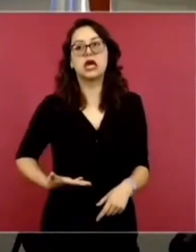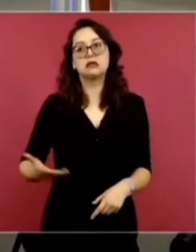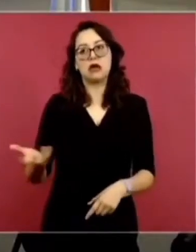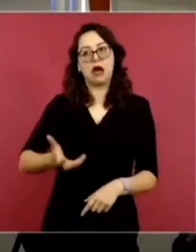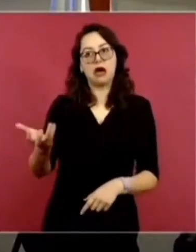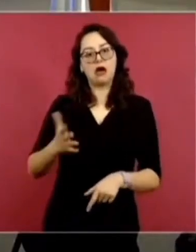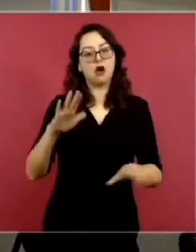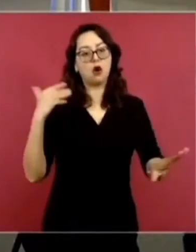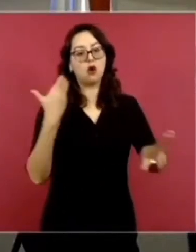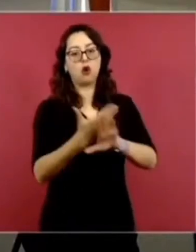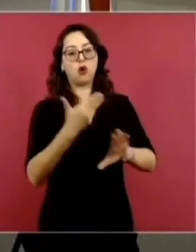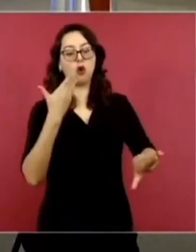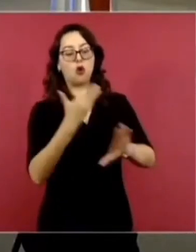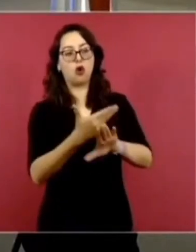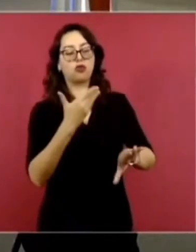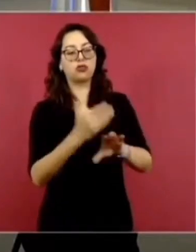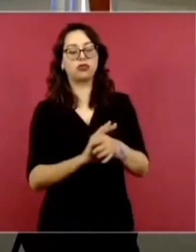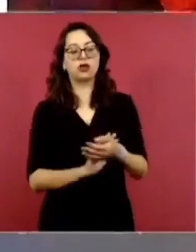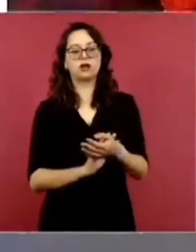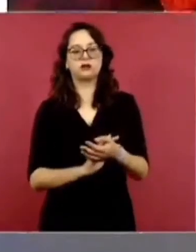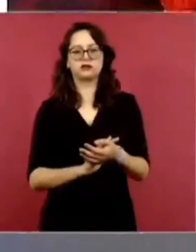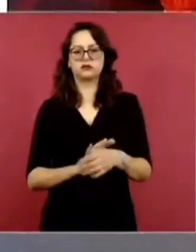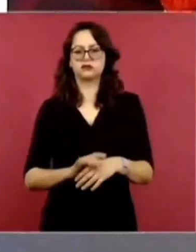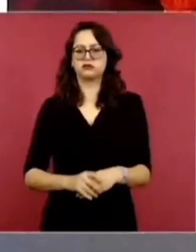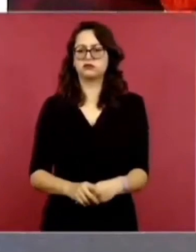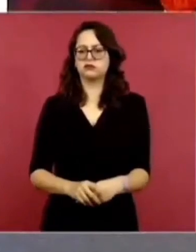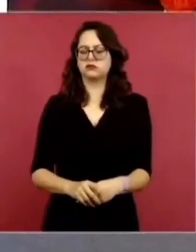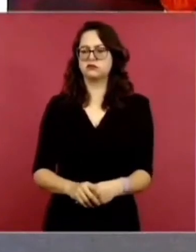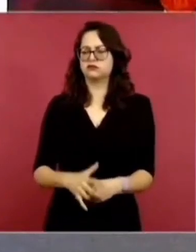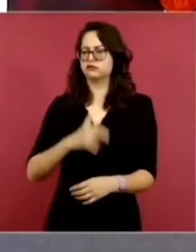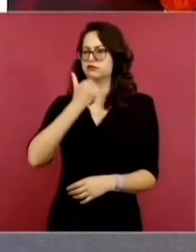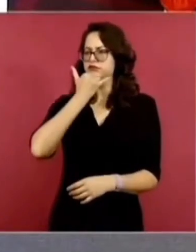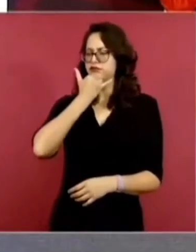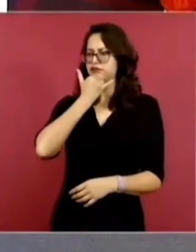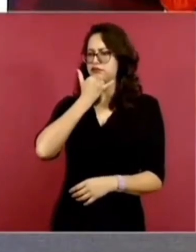yo no sabía que las